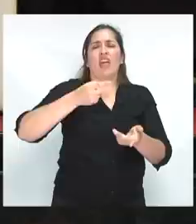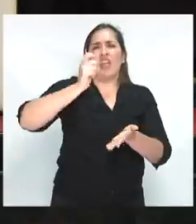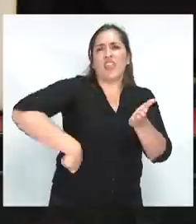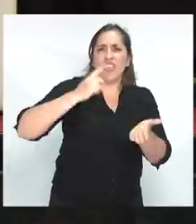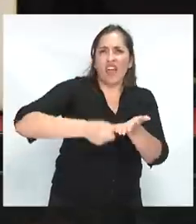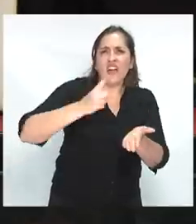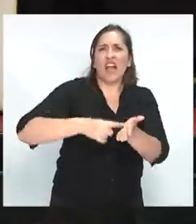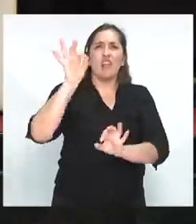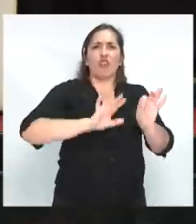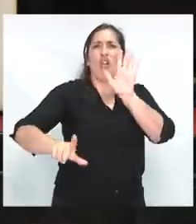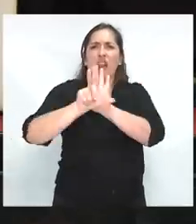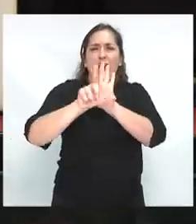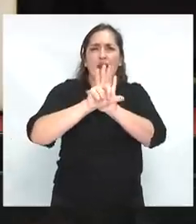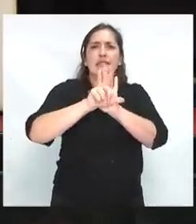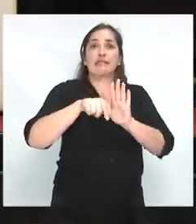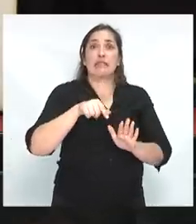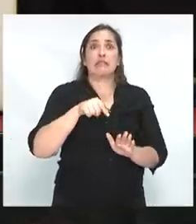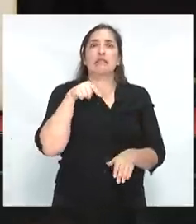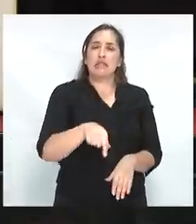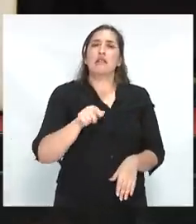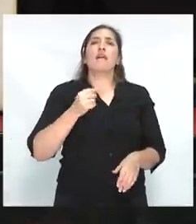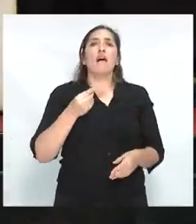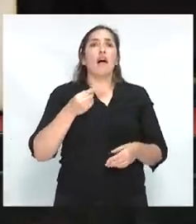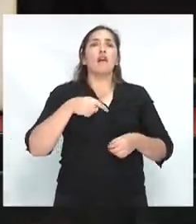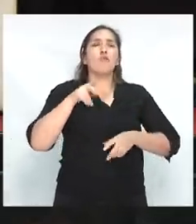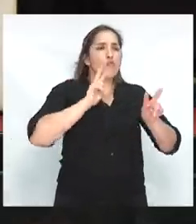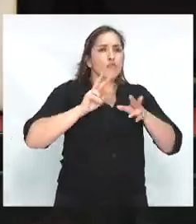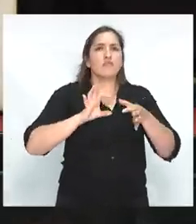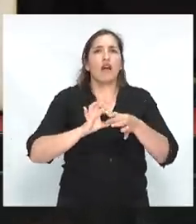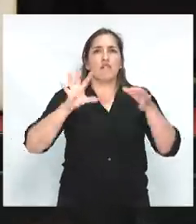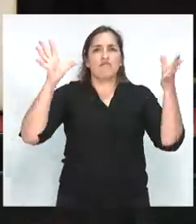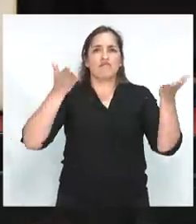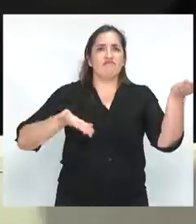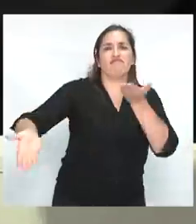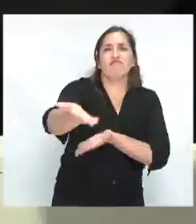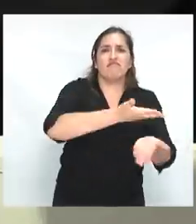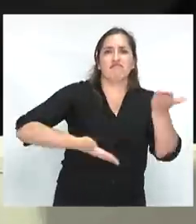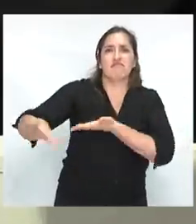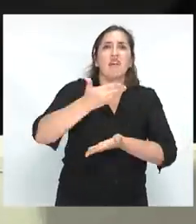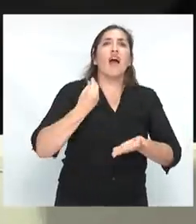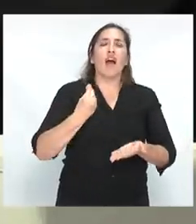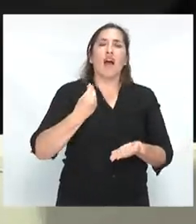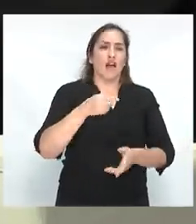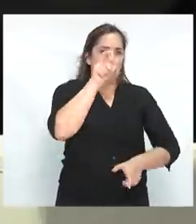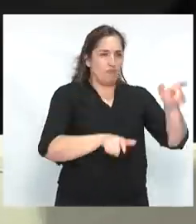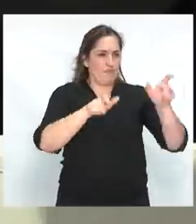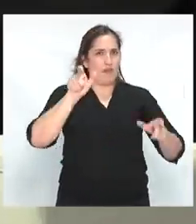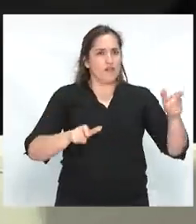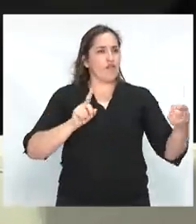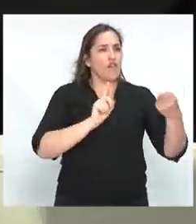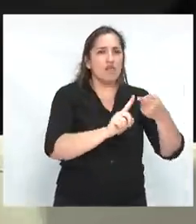elaboraban leyes. La democratización creciente de las relaciones personales